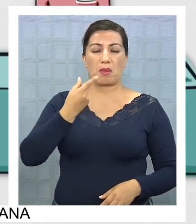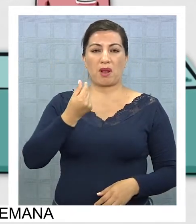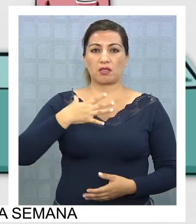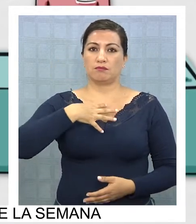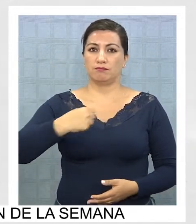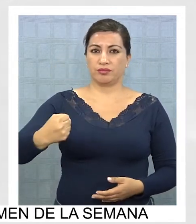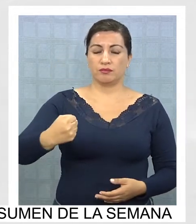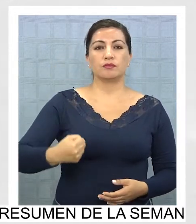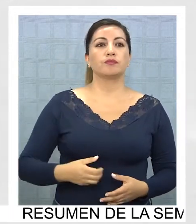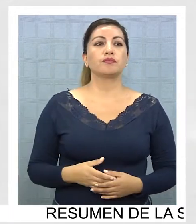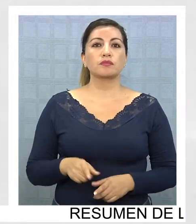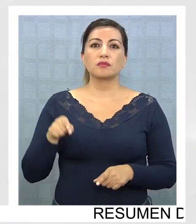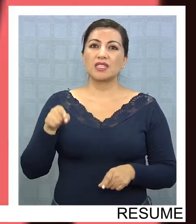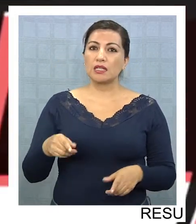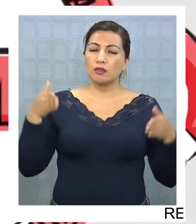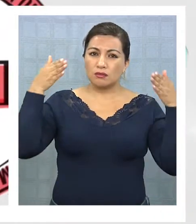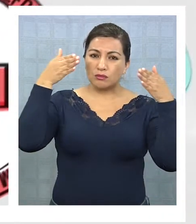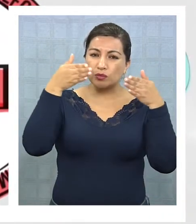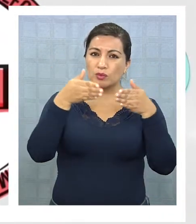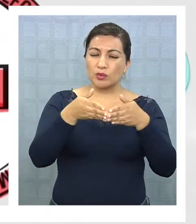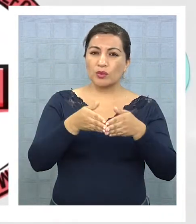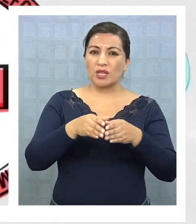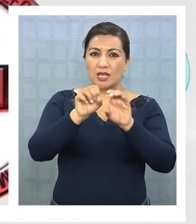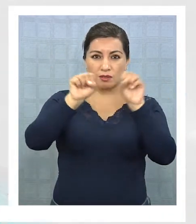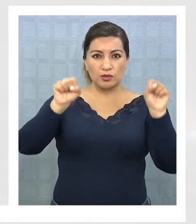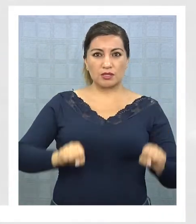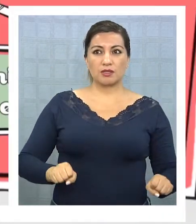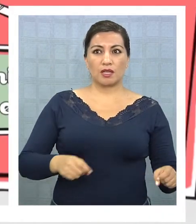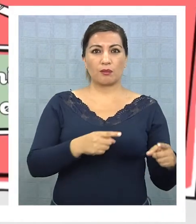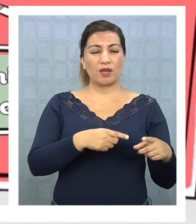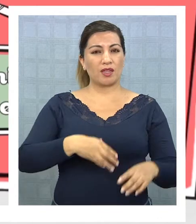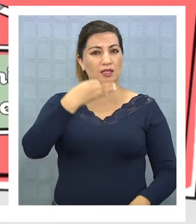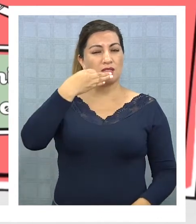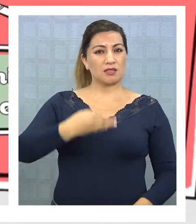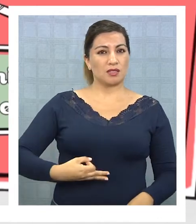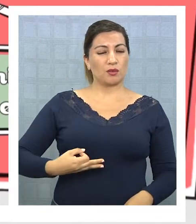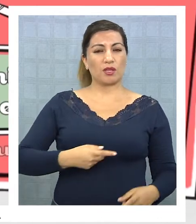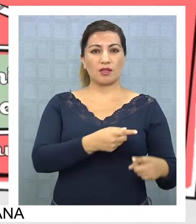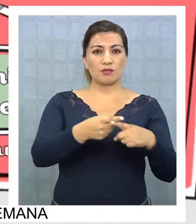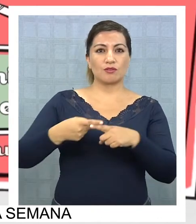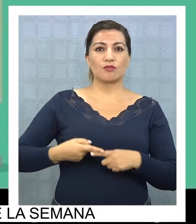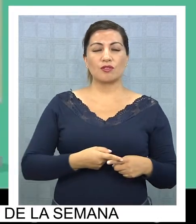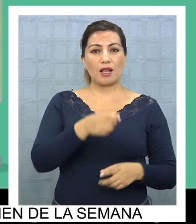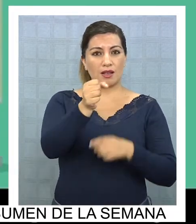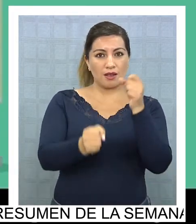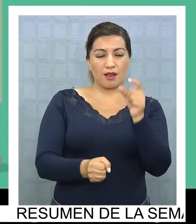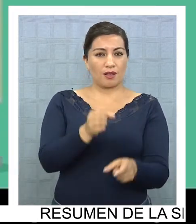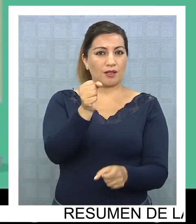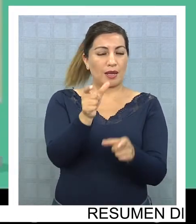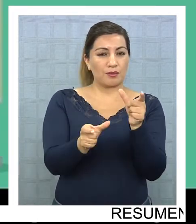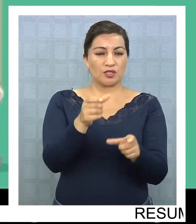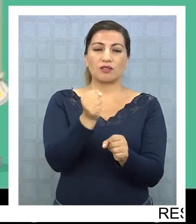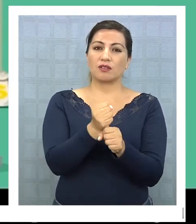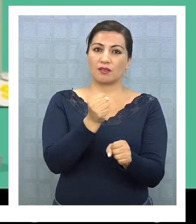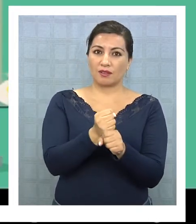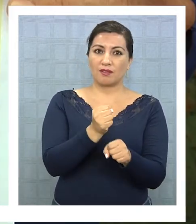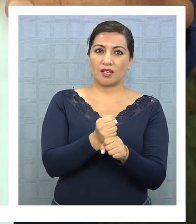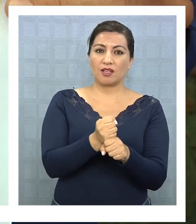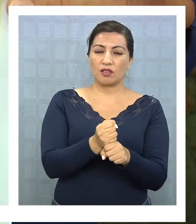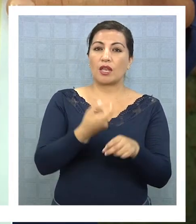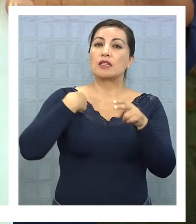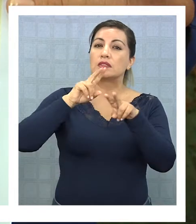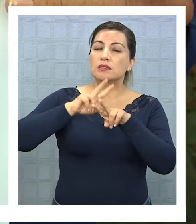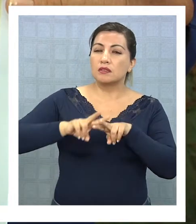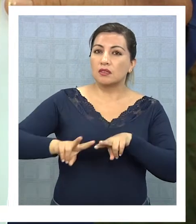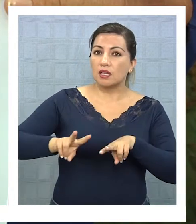propuesta de los trabajadores apunta a un sistema de seguridad social que proteja a los trabajadores durante su vida activa y también en la pasiva,